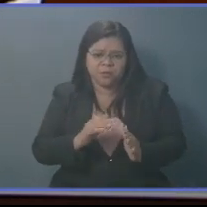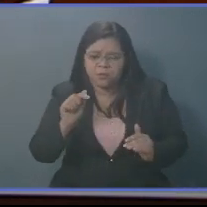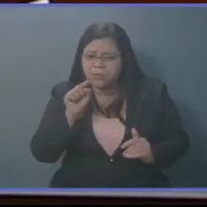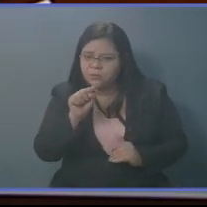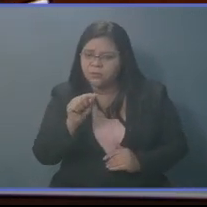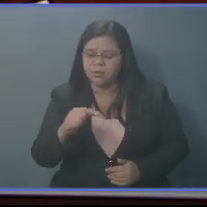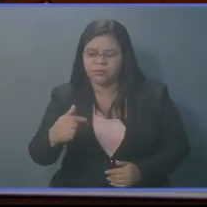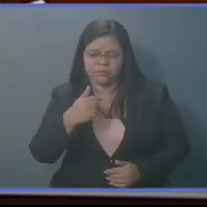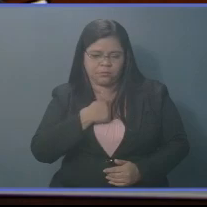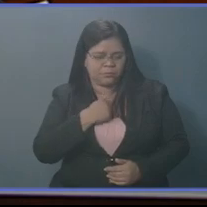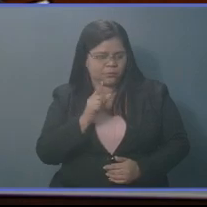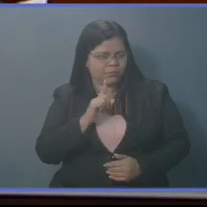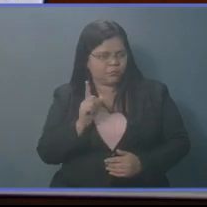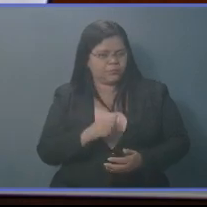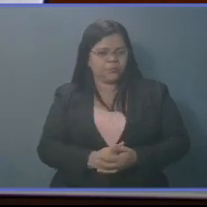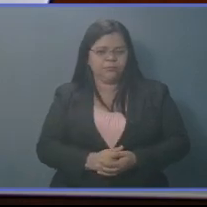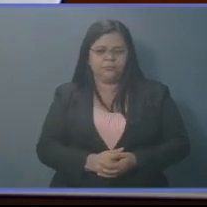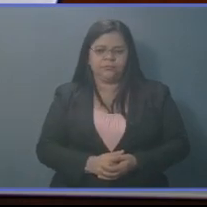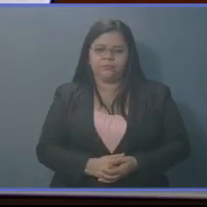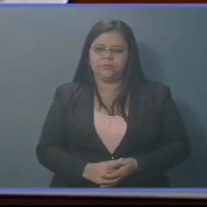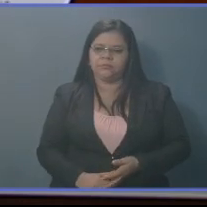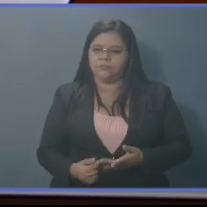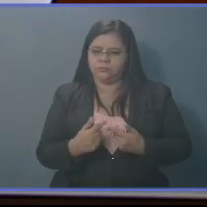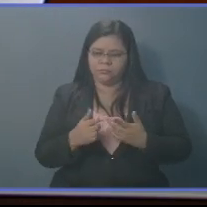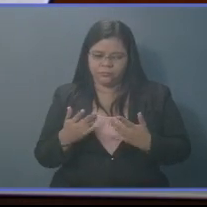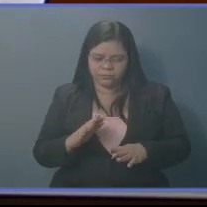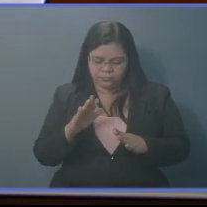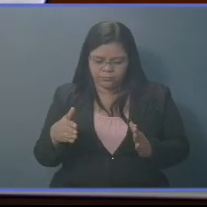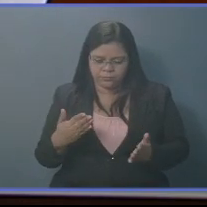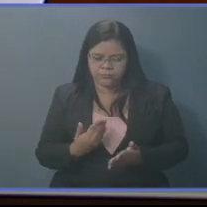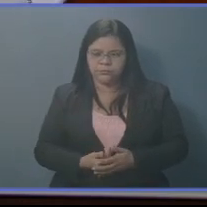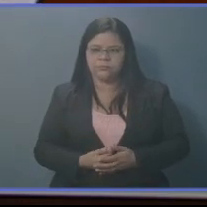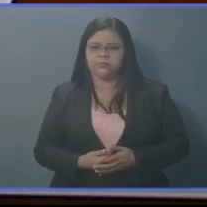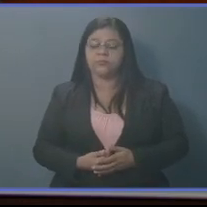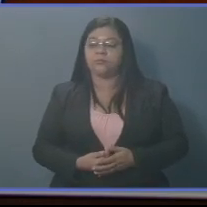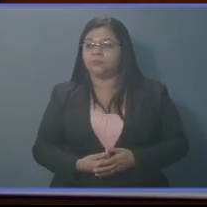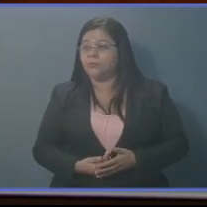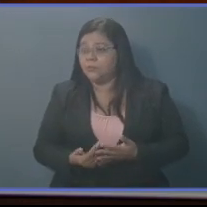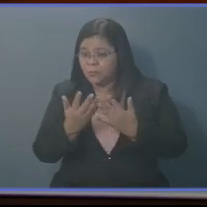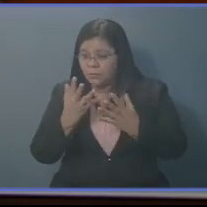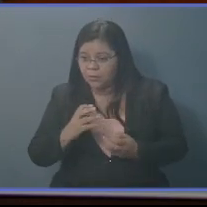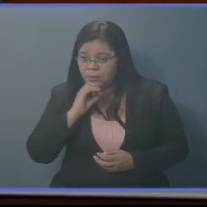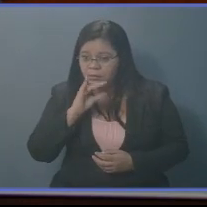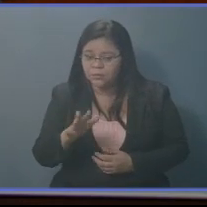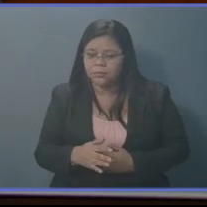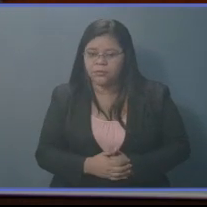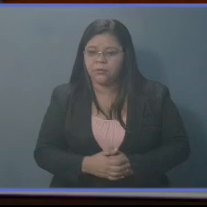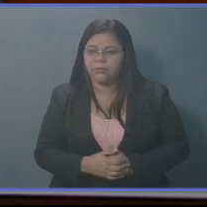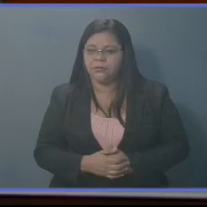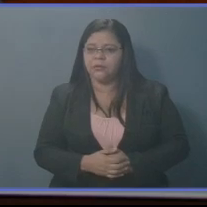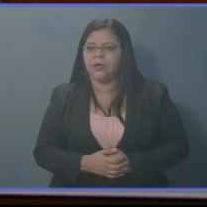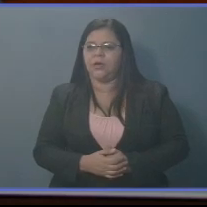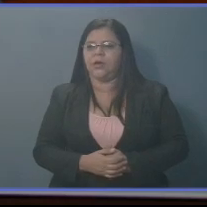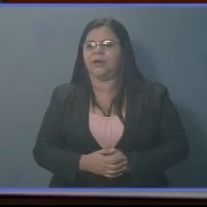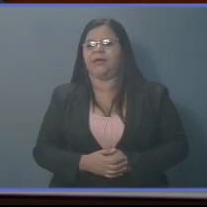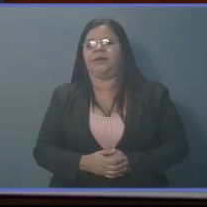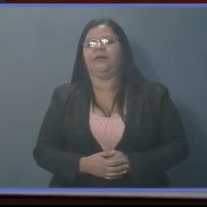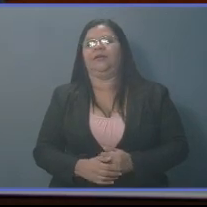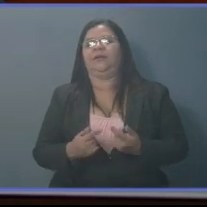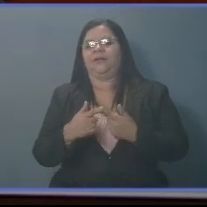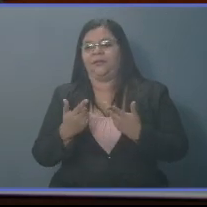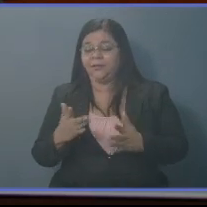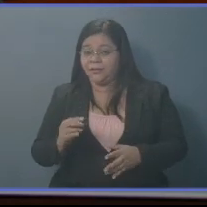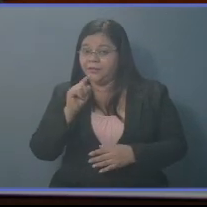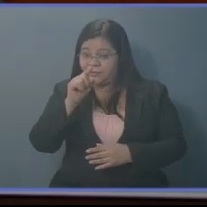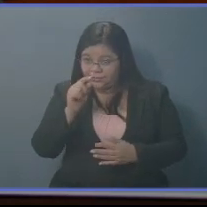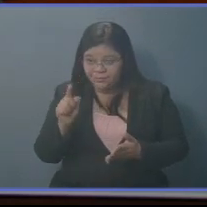pone, no lo digo yo, ahí están sus tweets. Pero quiero decirle una cosa, usted la va a